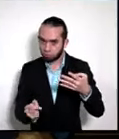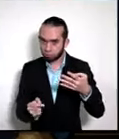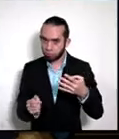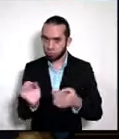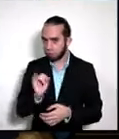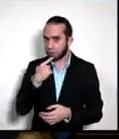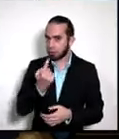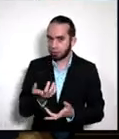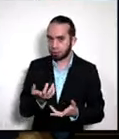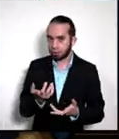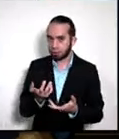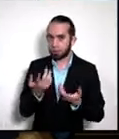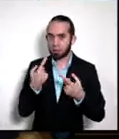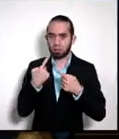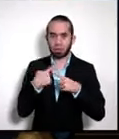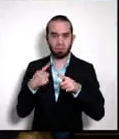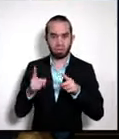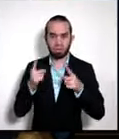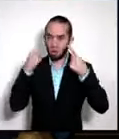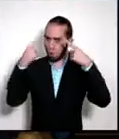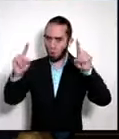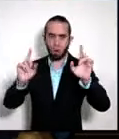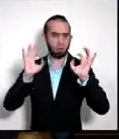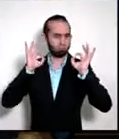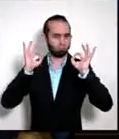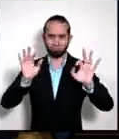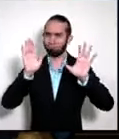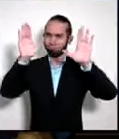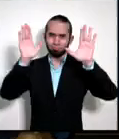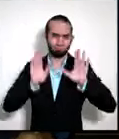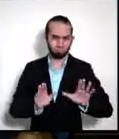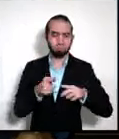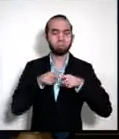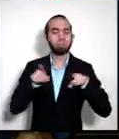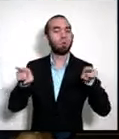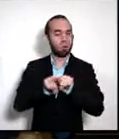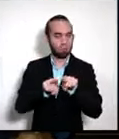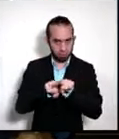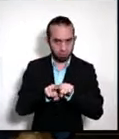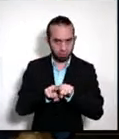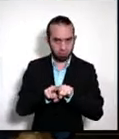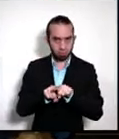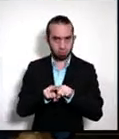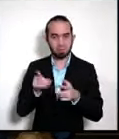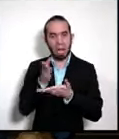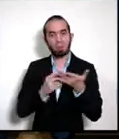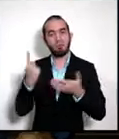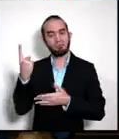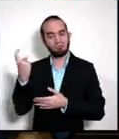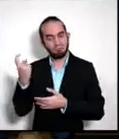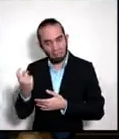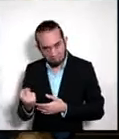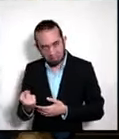le he dicho se han hecho cosas maravillosas pero también hay algunas deudas